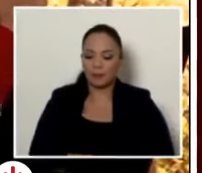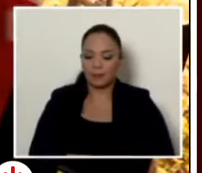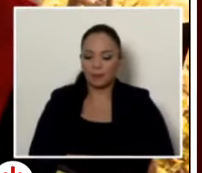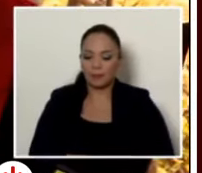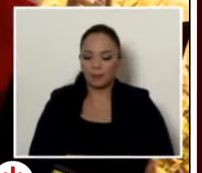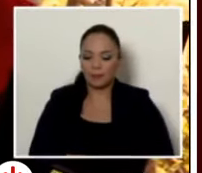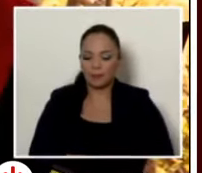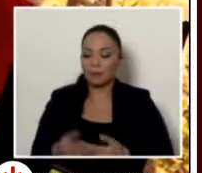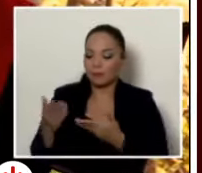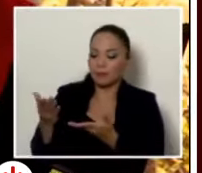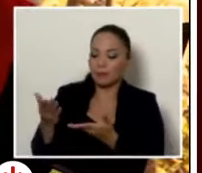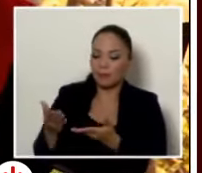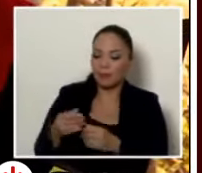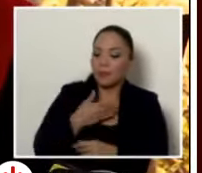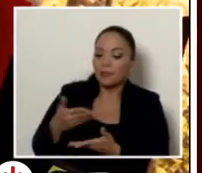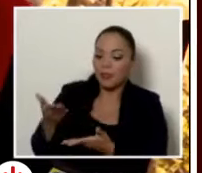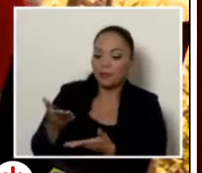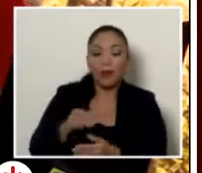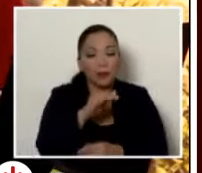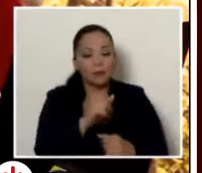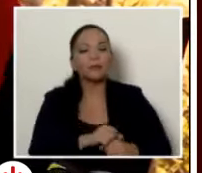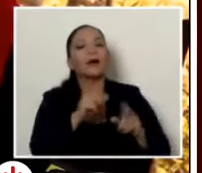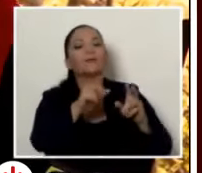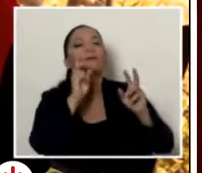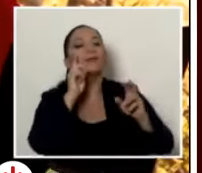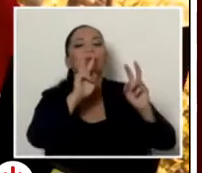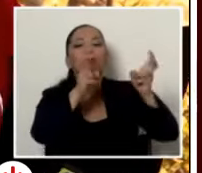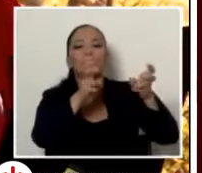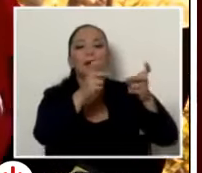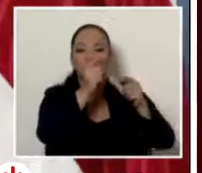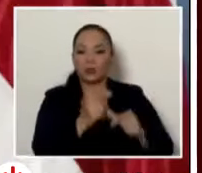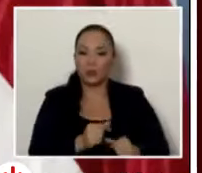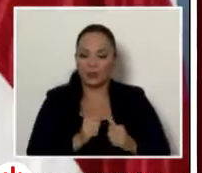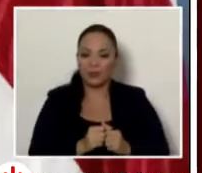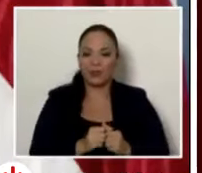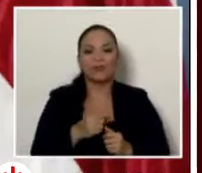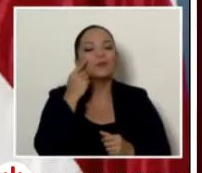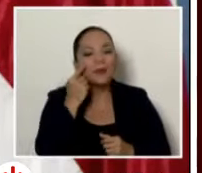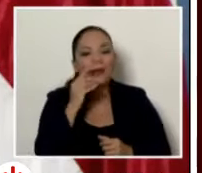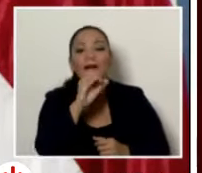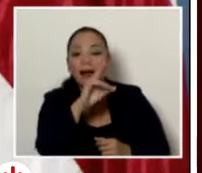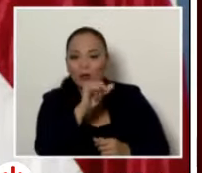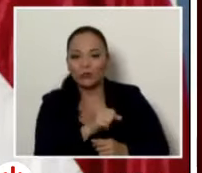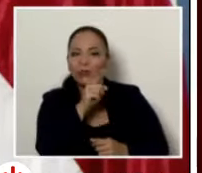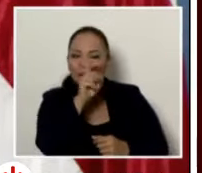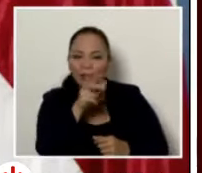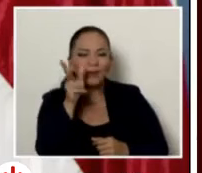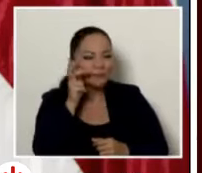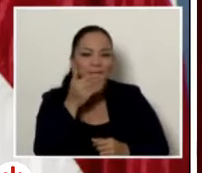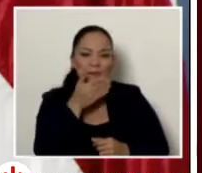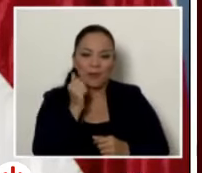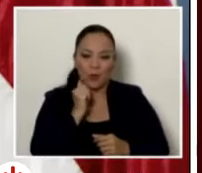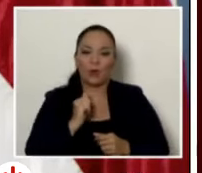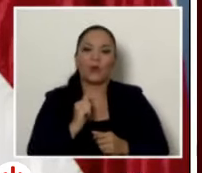dele ah sobre el presupuesto vea don Carlos usted debería afinar el oído de vez en cuando yo digo que se iba a